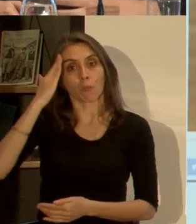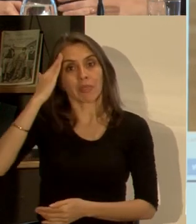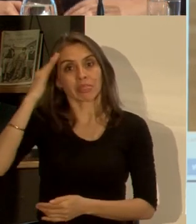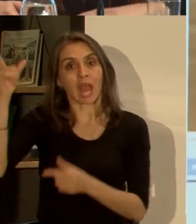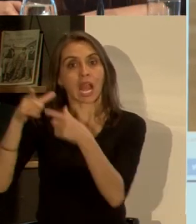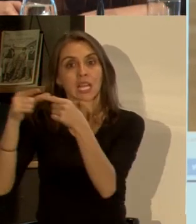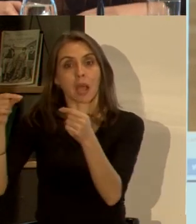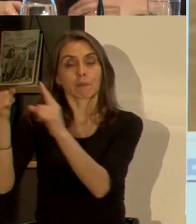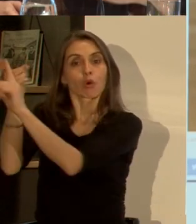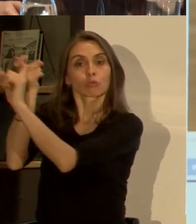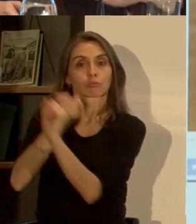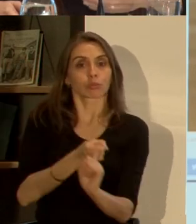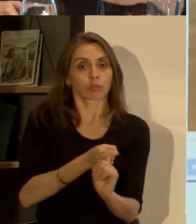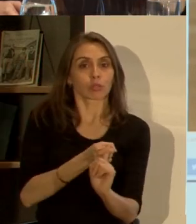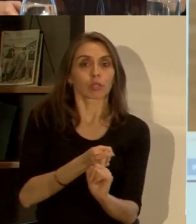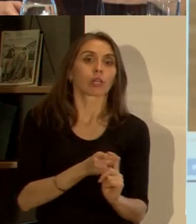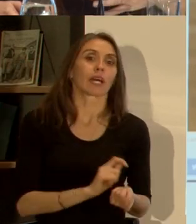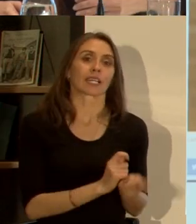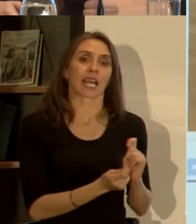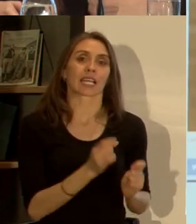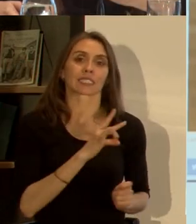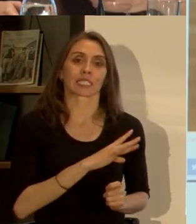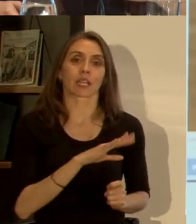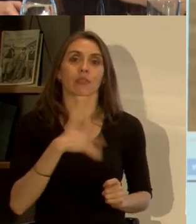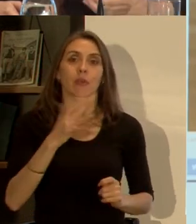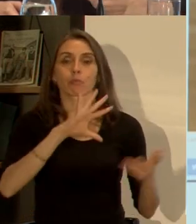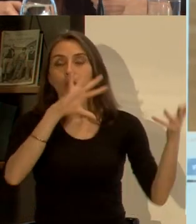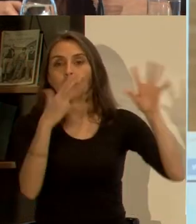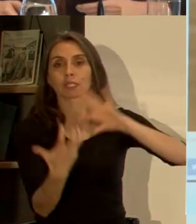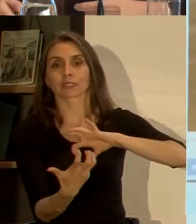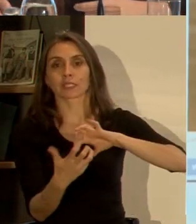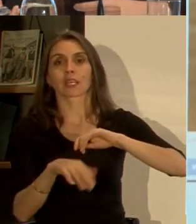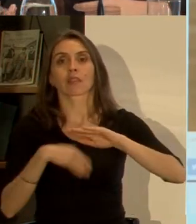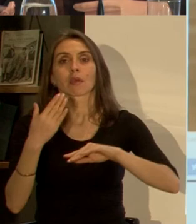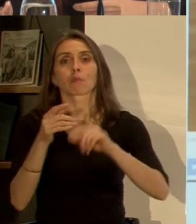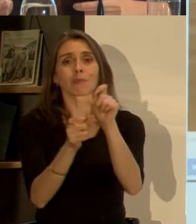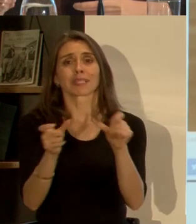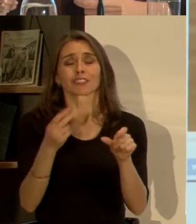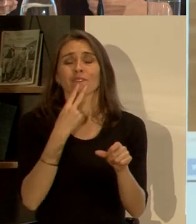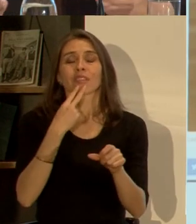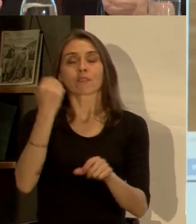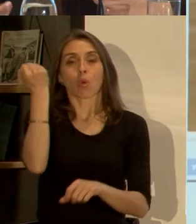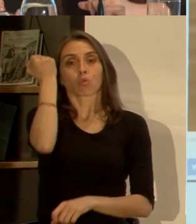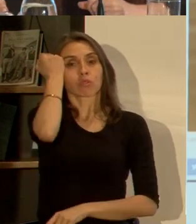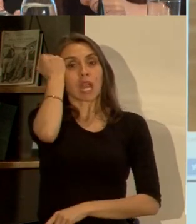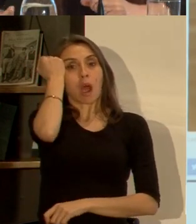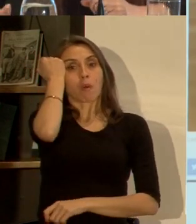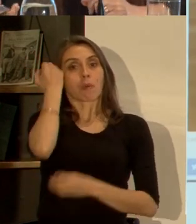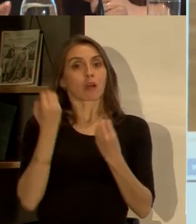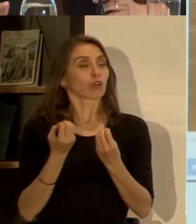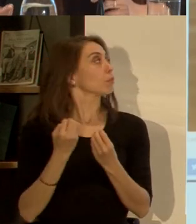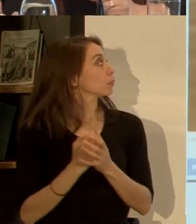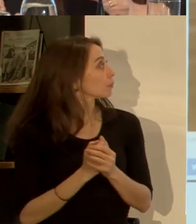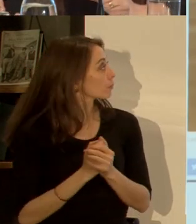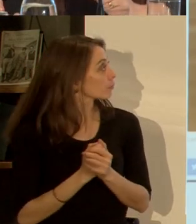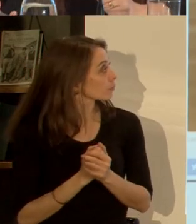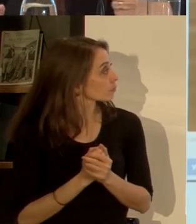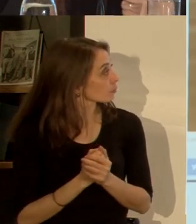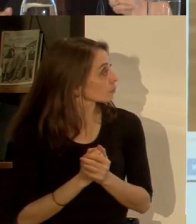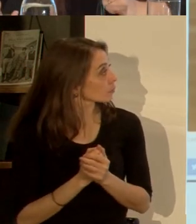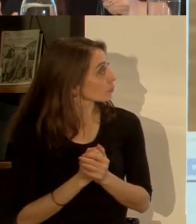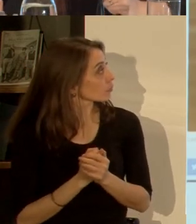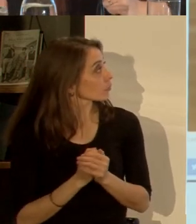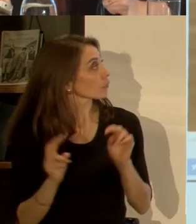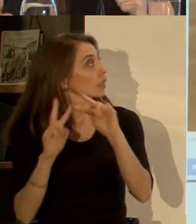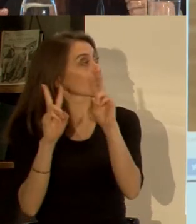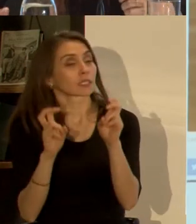a nuestra realidad chilena post-desastre post-eventos traumáticos y bueno ahí están también todos los efectos